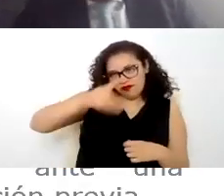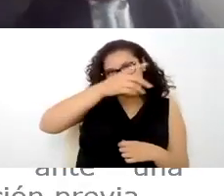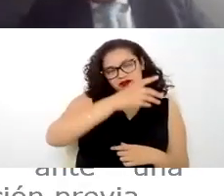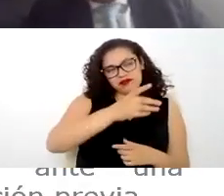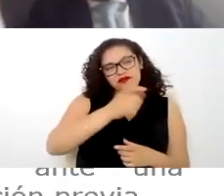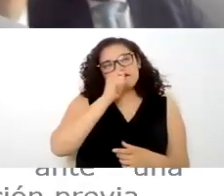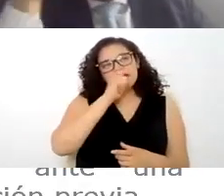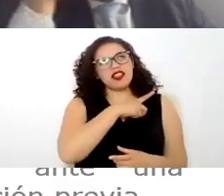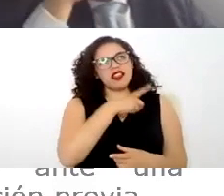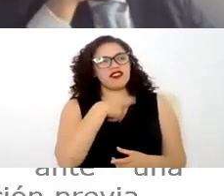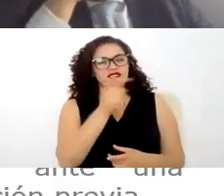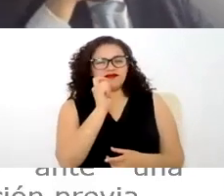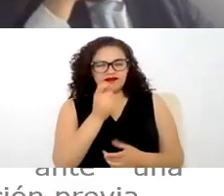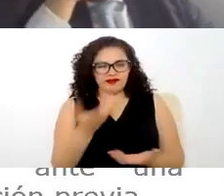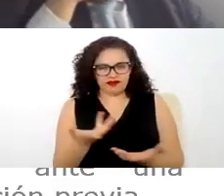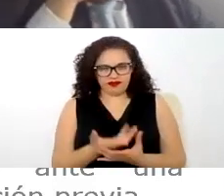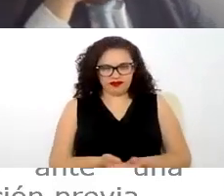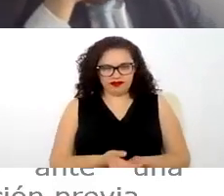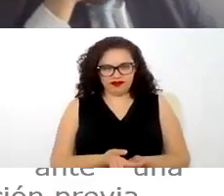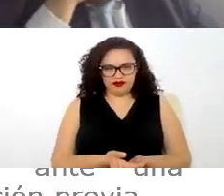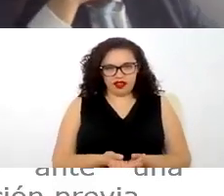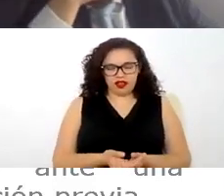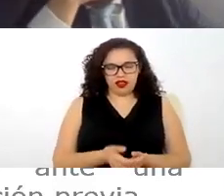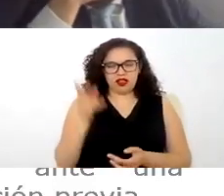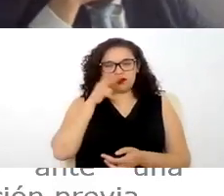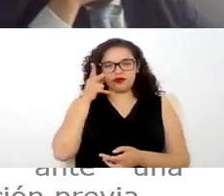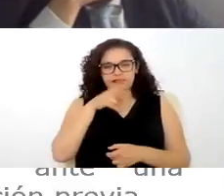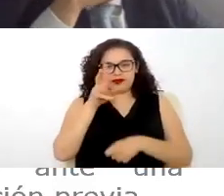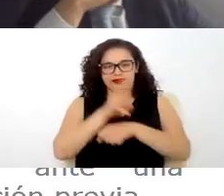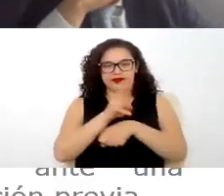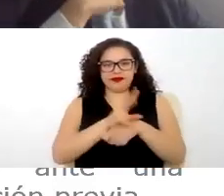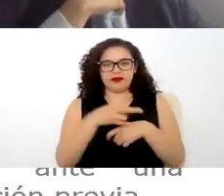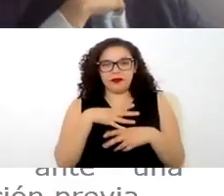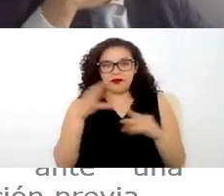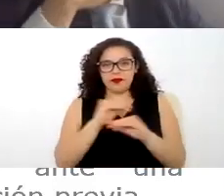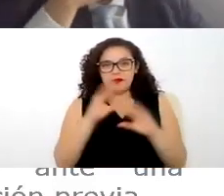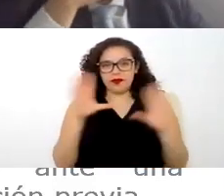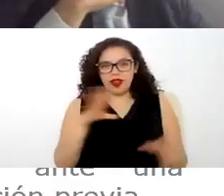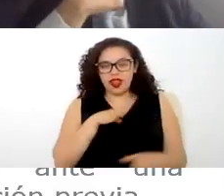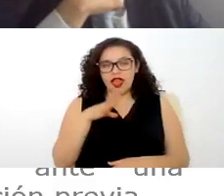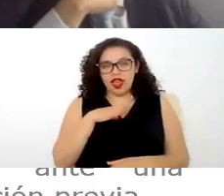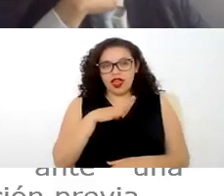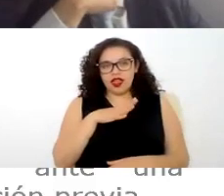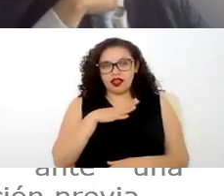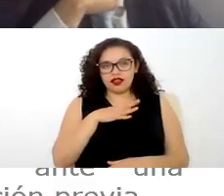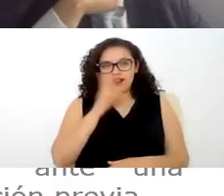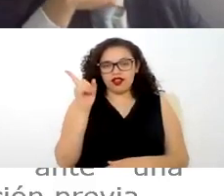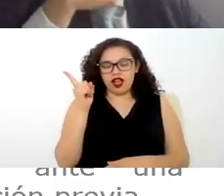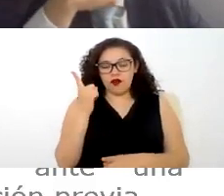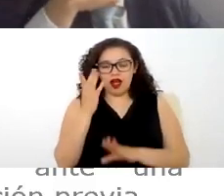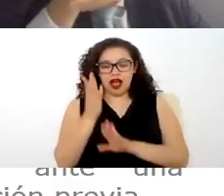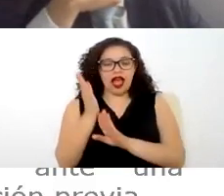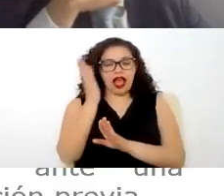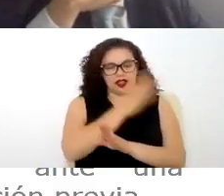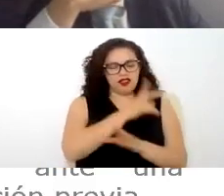significa las inspecciones en materia de comprobación es porque claramente ya llevamos a cabo una anterior hay una